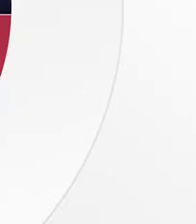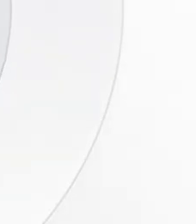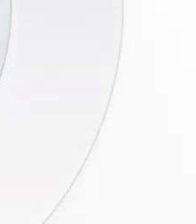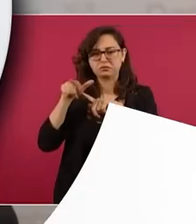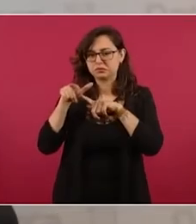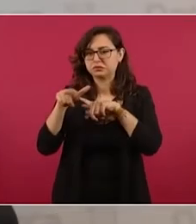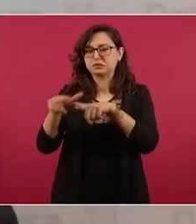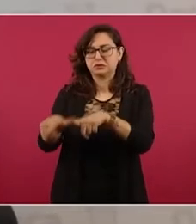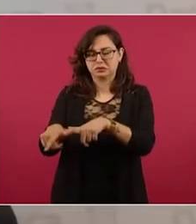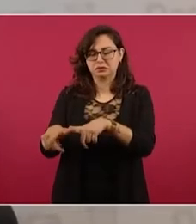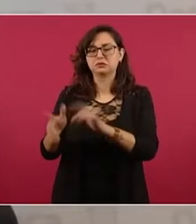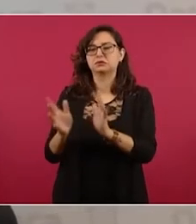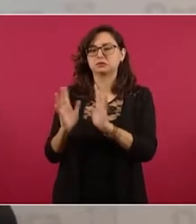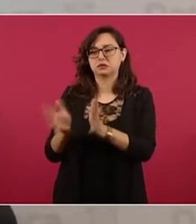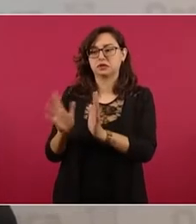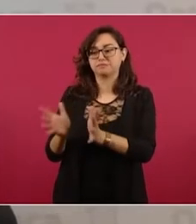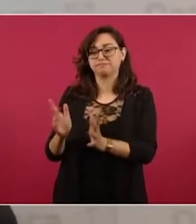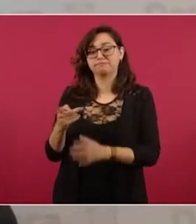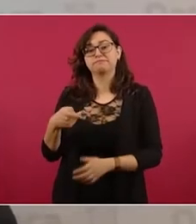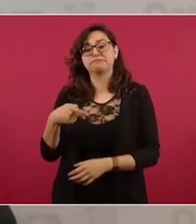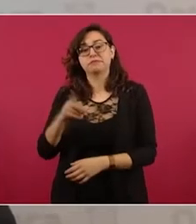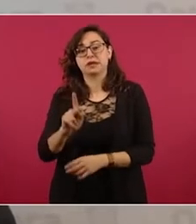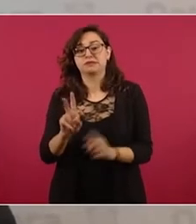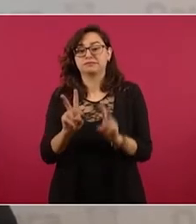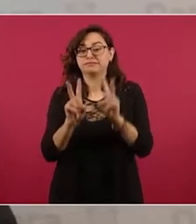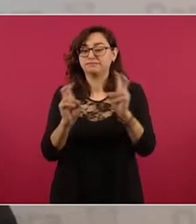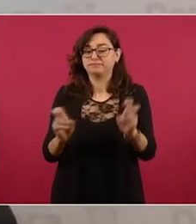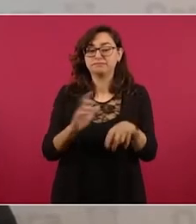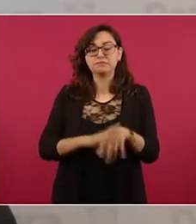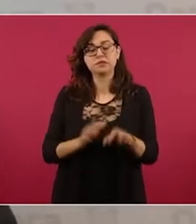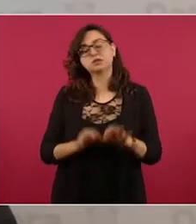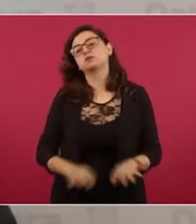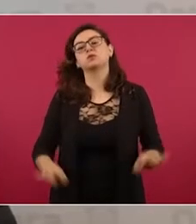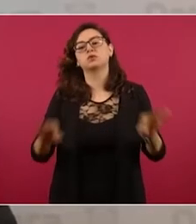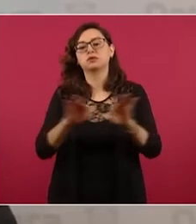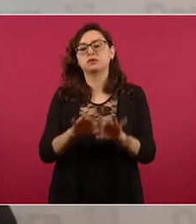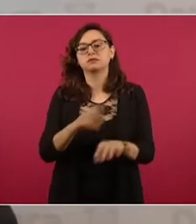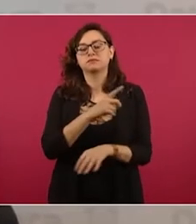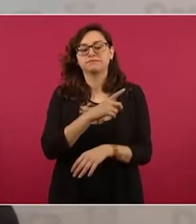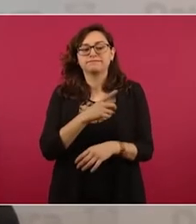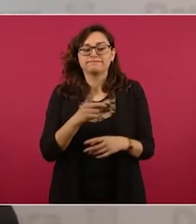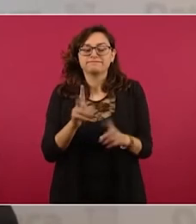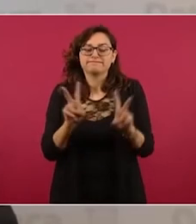es… De las vidas de las personas podemos informar que hay 33